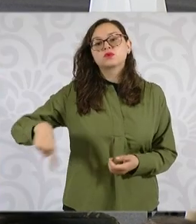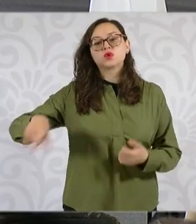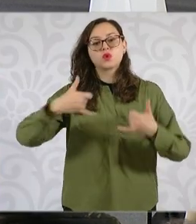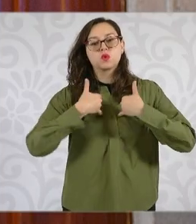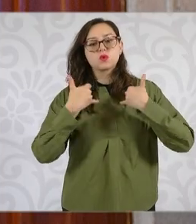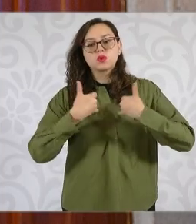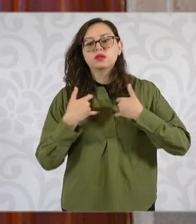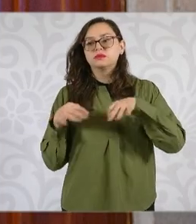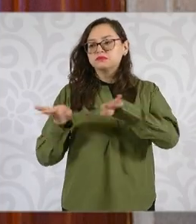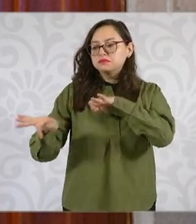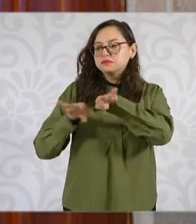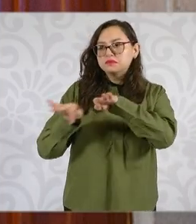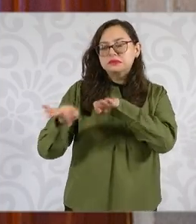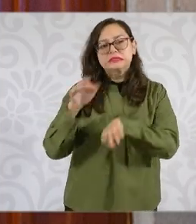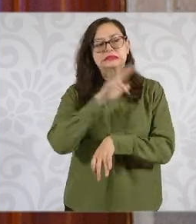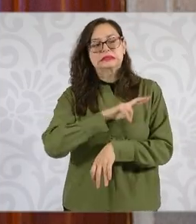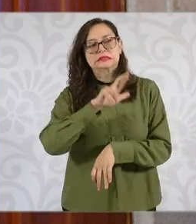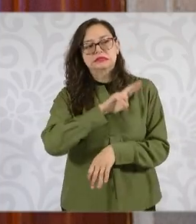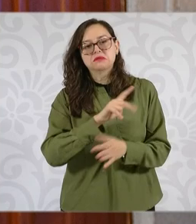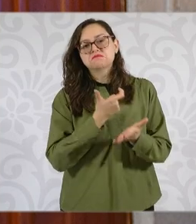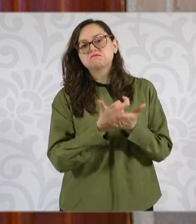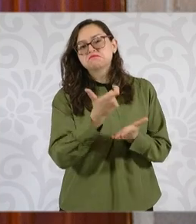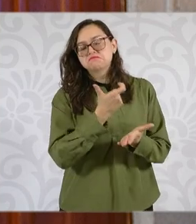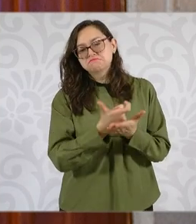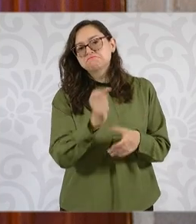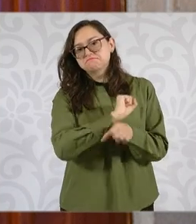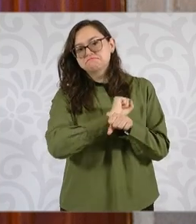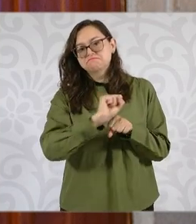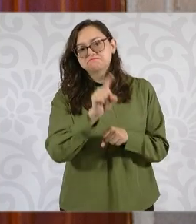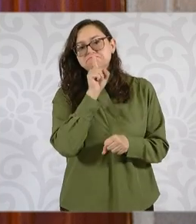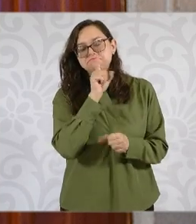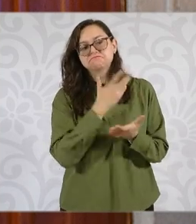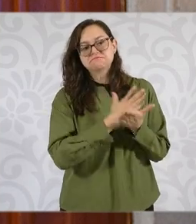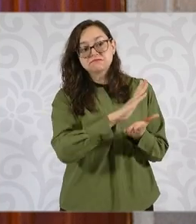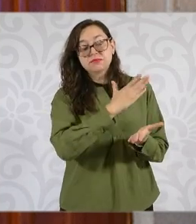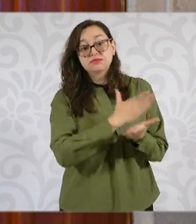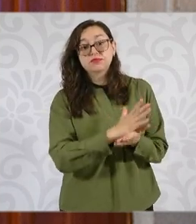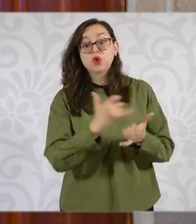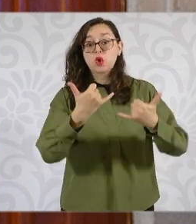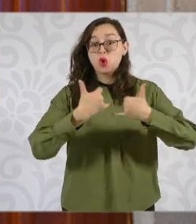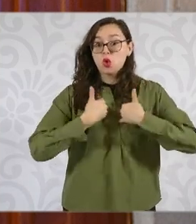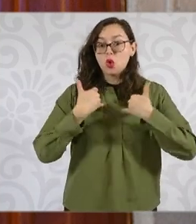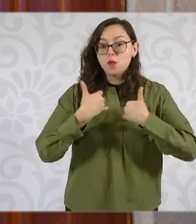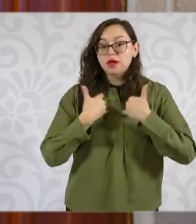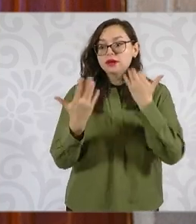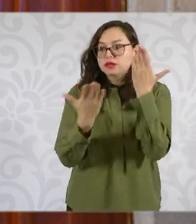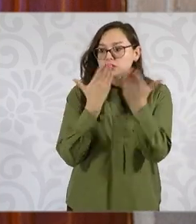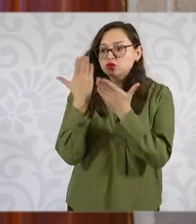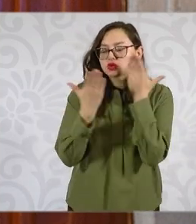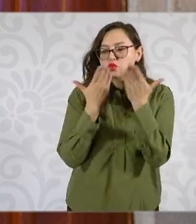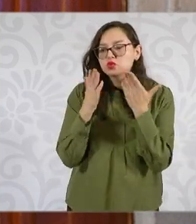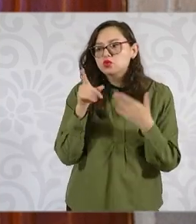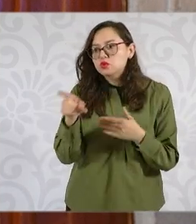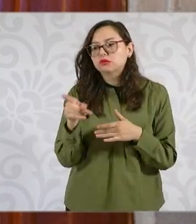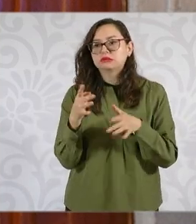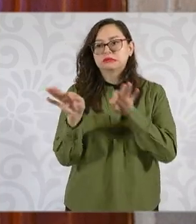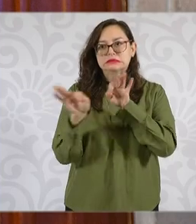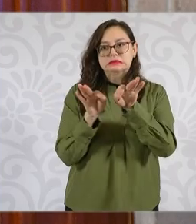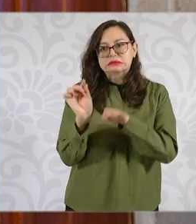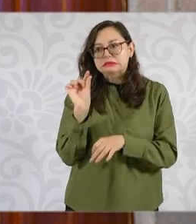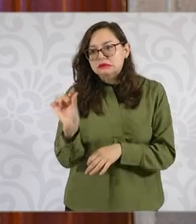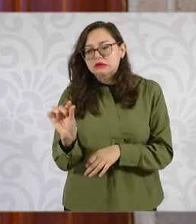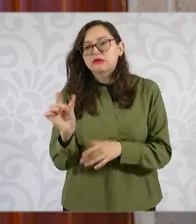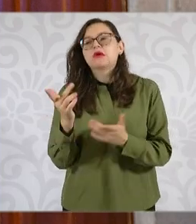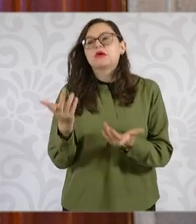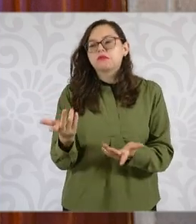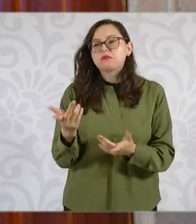los y las jóvenes estudiantes se realizará un estudio socioeconómico que determine su capacidad de pago.